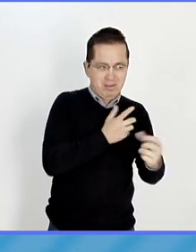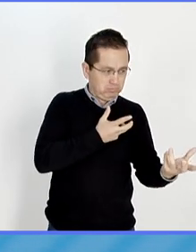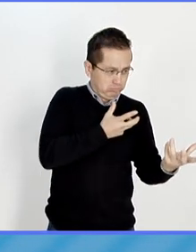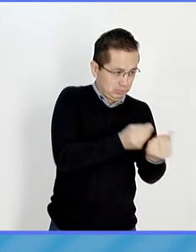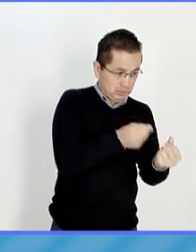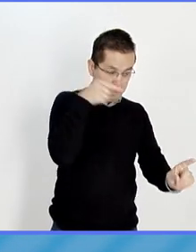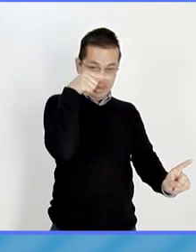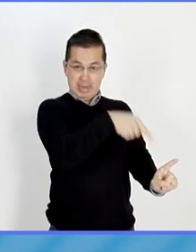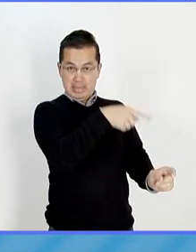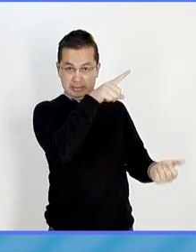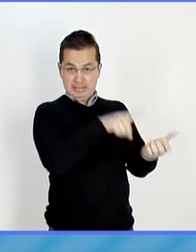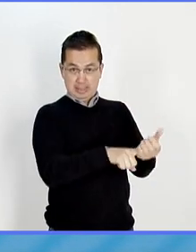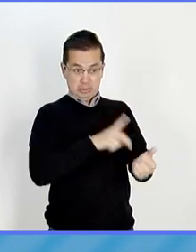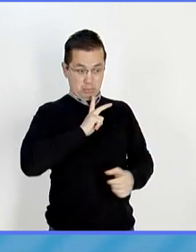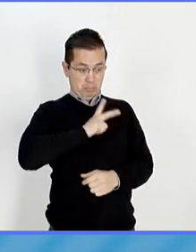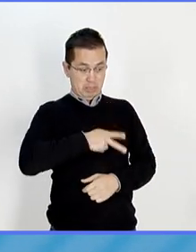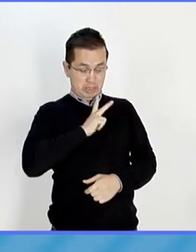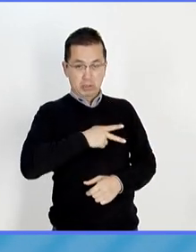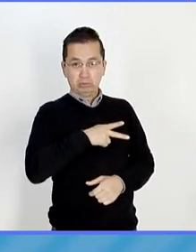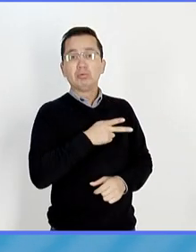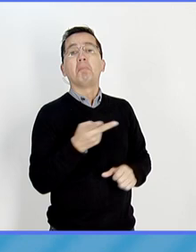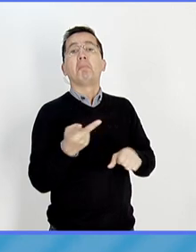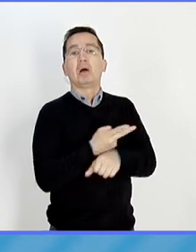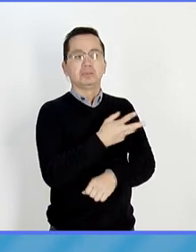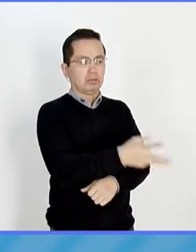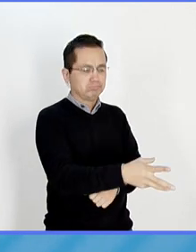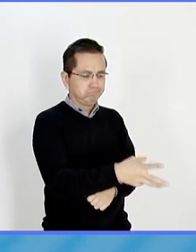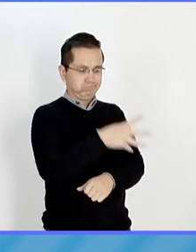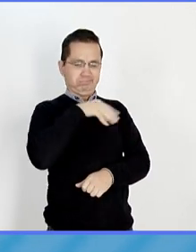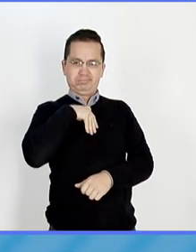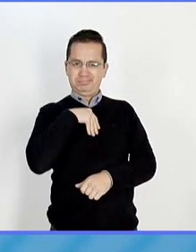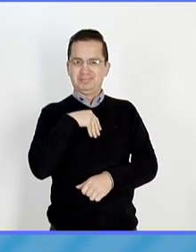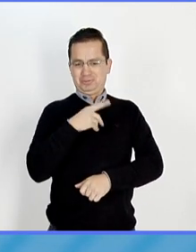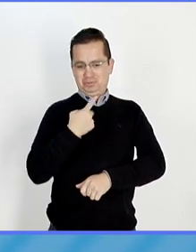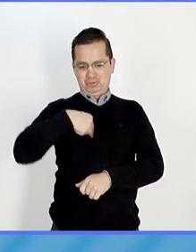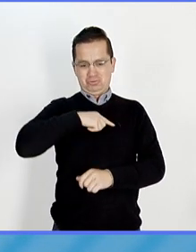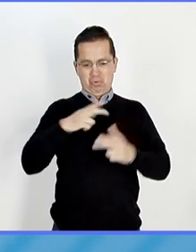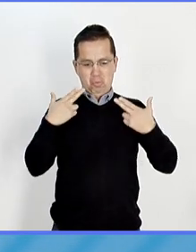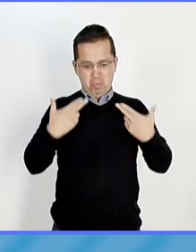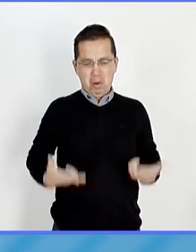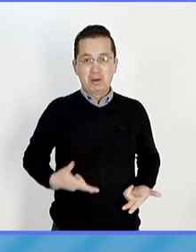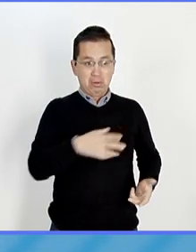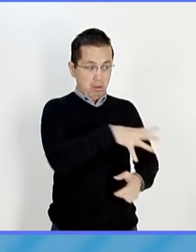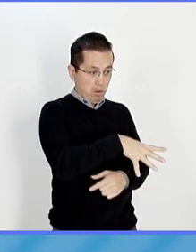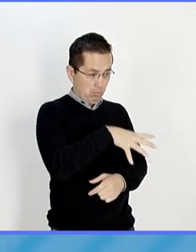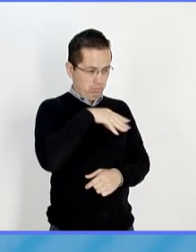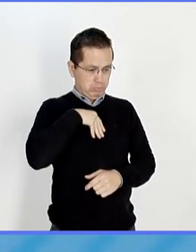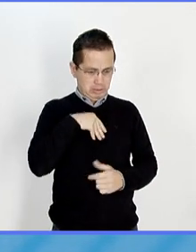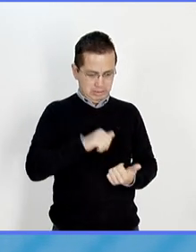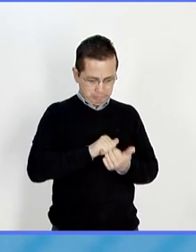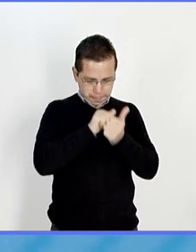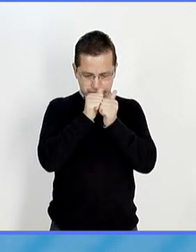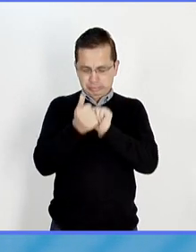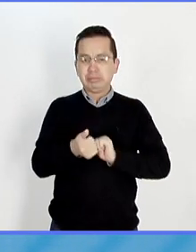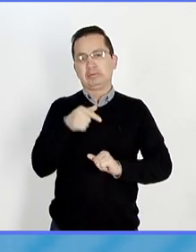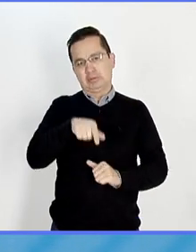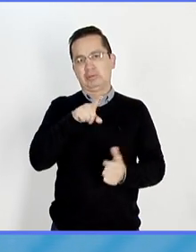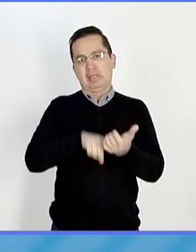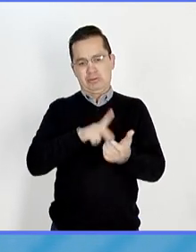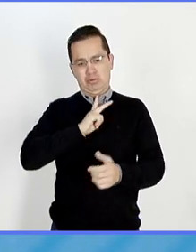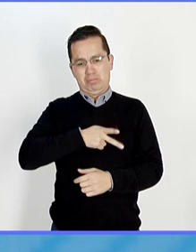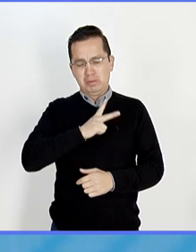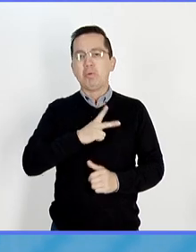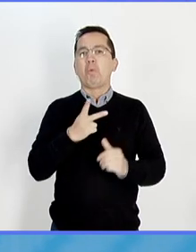tienen virus causan la aparición de nuevos o reemergencia de virus que ya